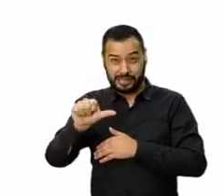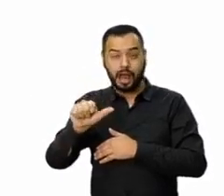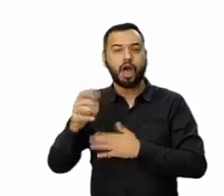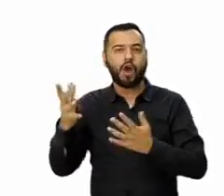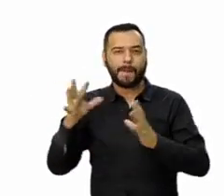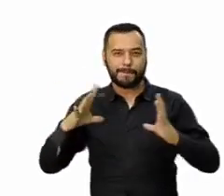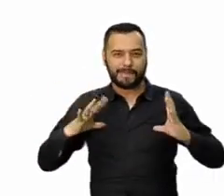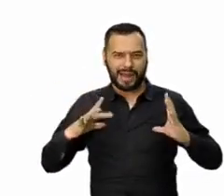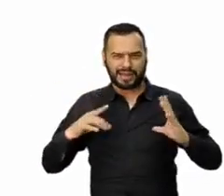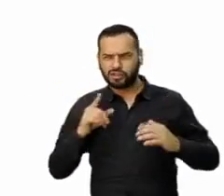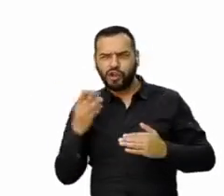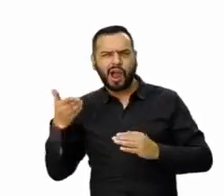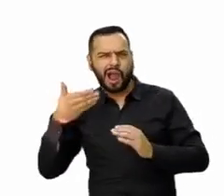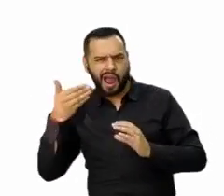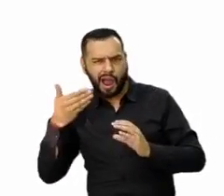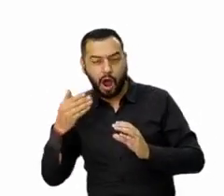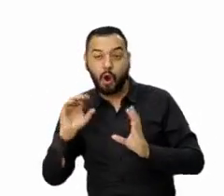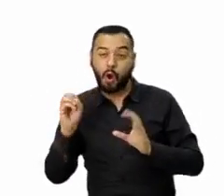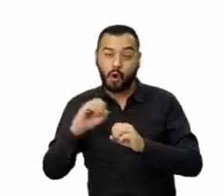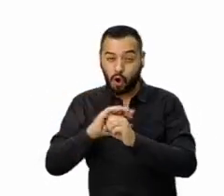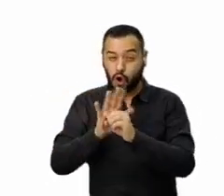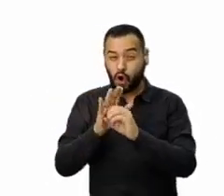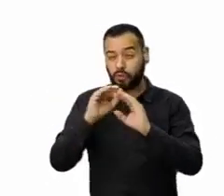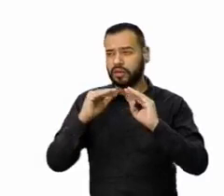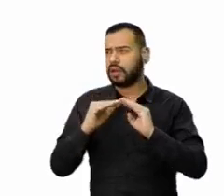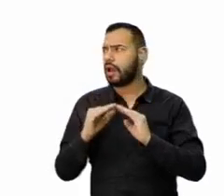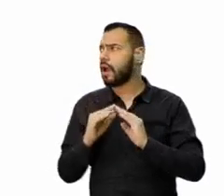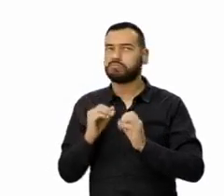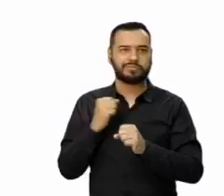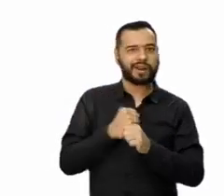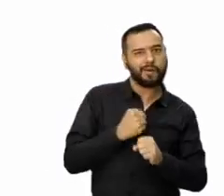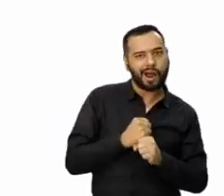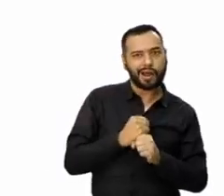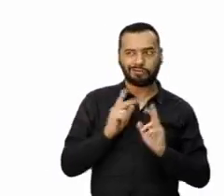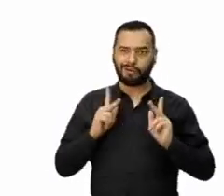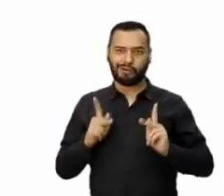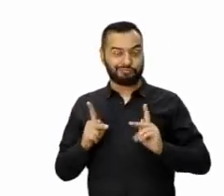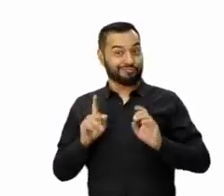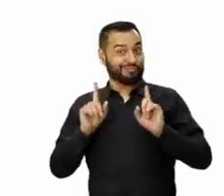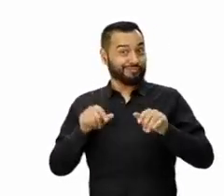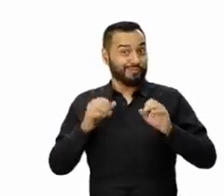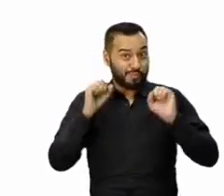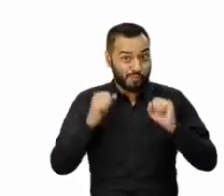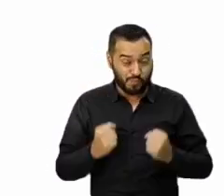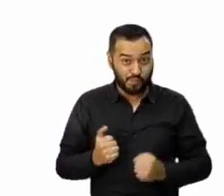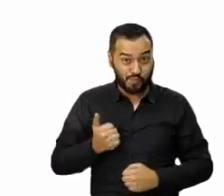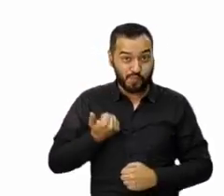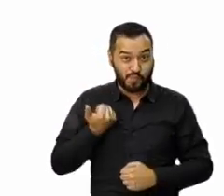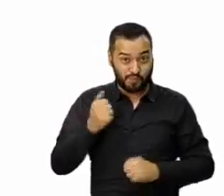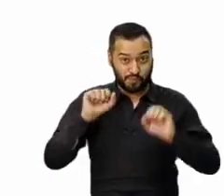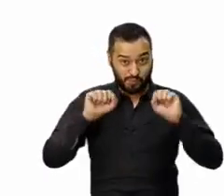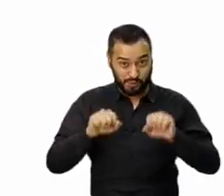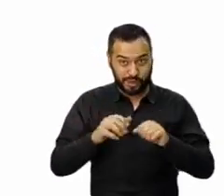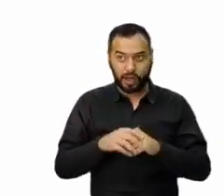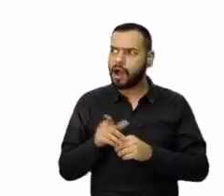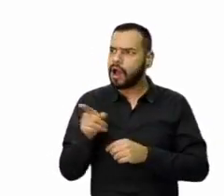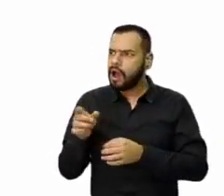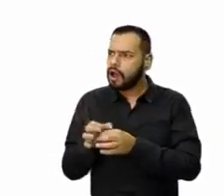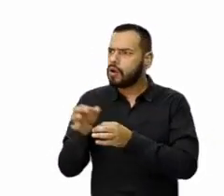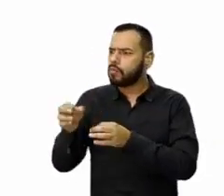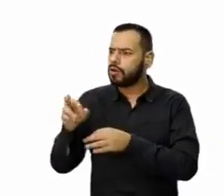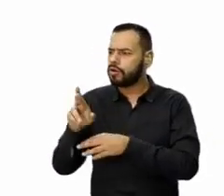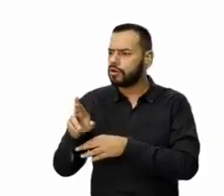qué no durante la pandemia poder estar en un lugar trabajando y descansando al mismo tiempo. Claro que sí, Ricaurte,